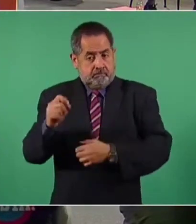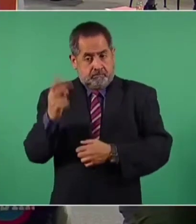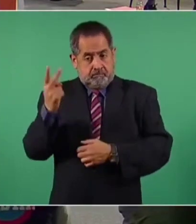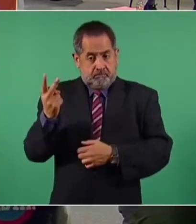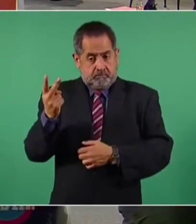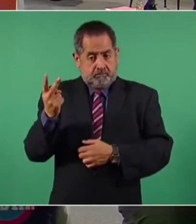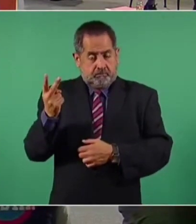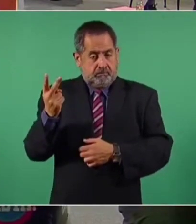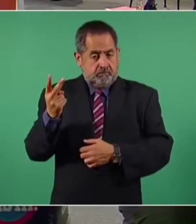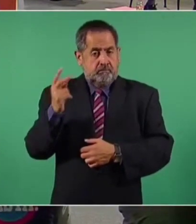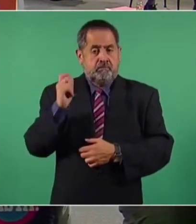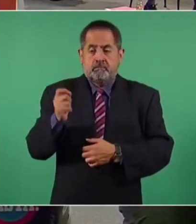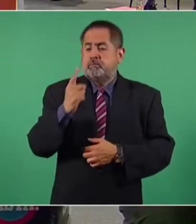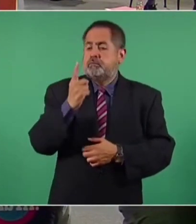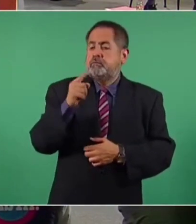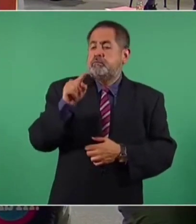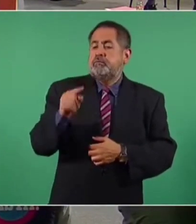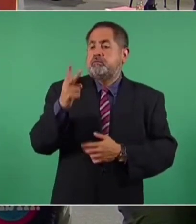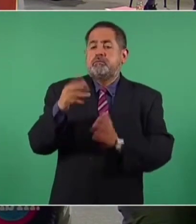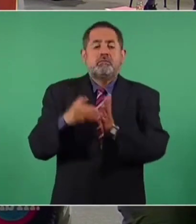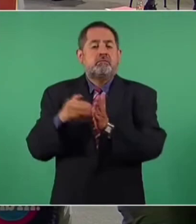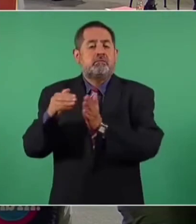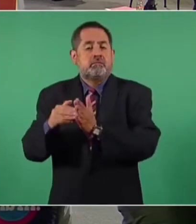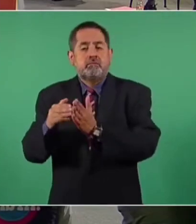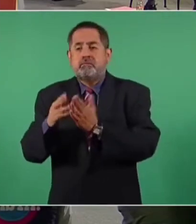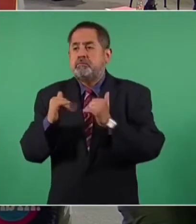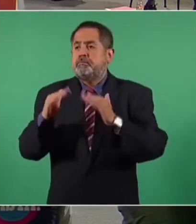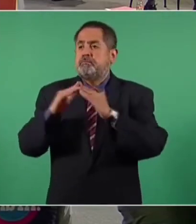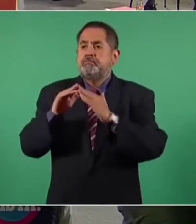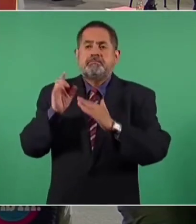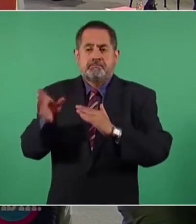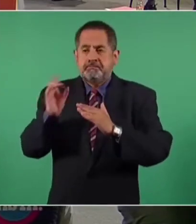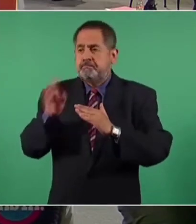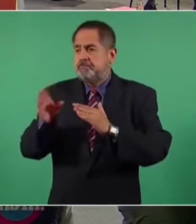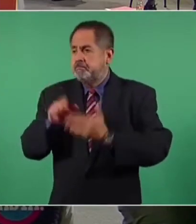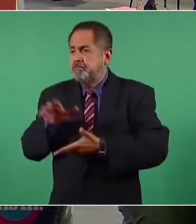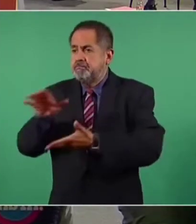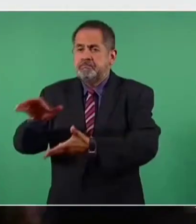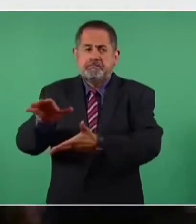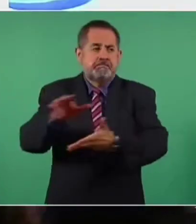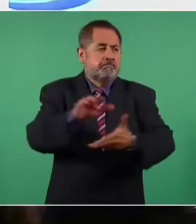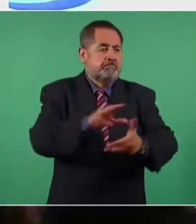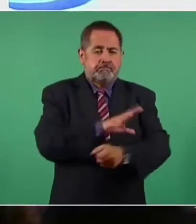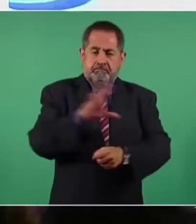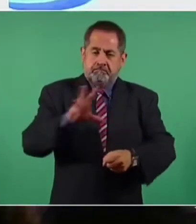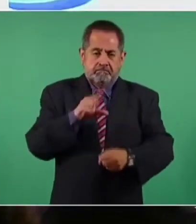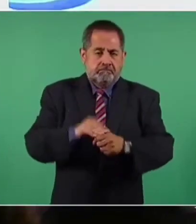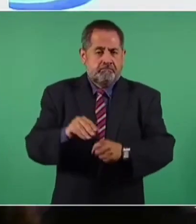llegar a 1.2 millones de viviendas en todas las alcaldías de la Ciudad de México.